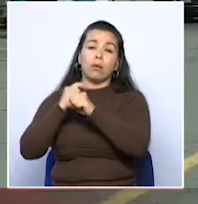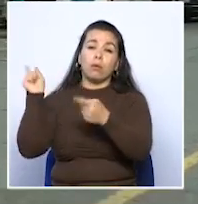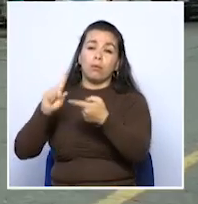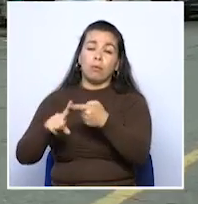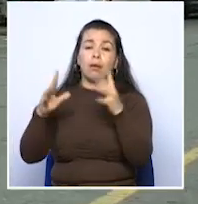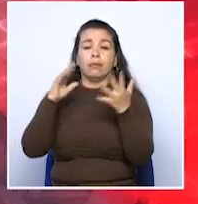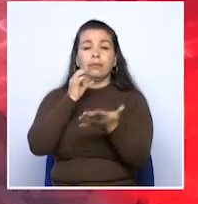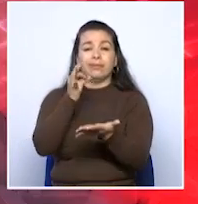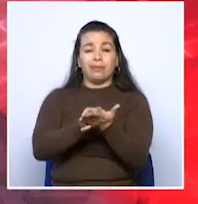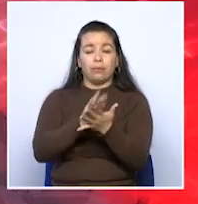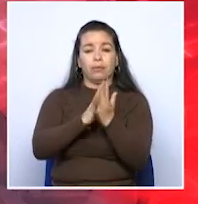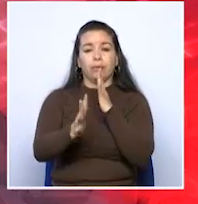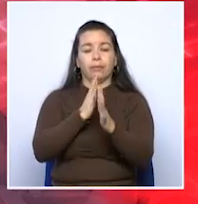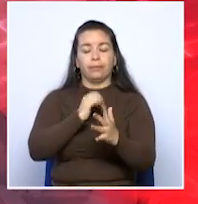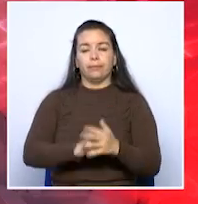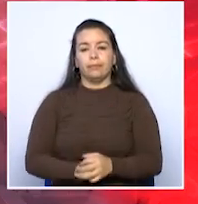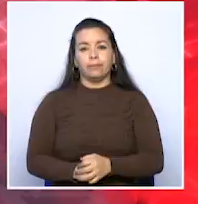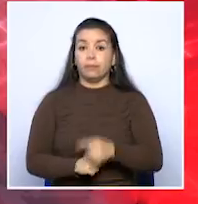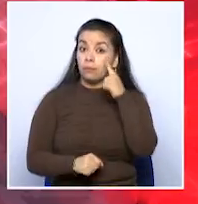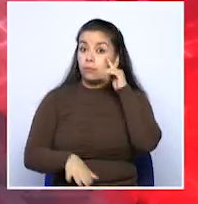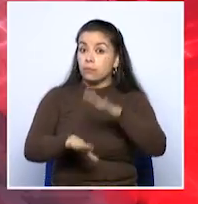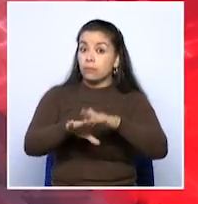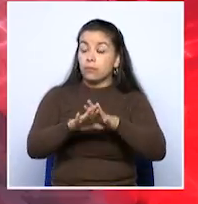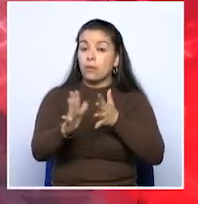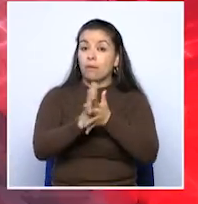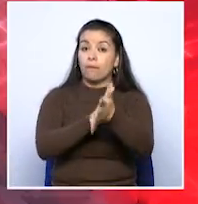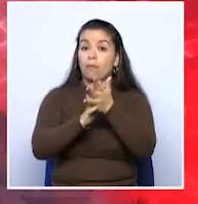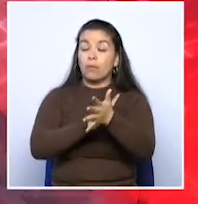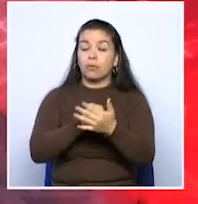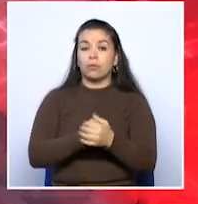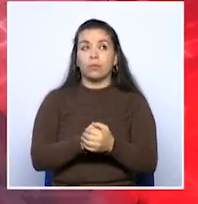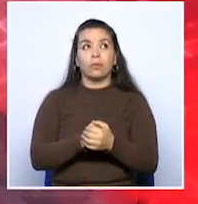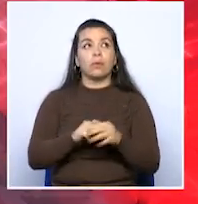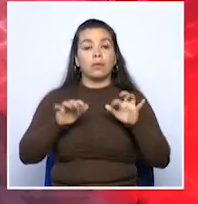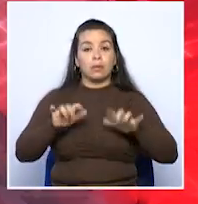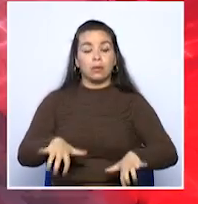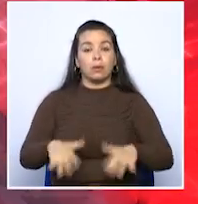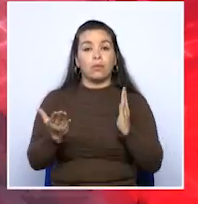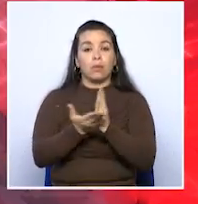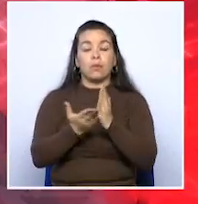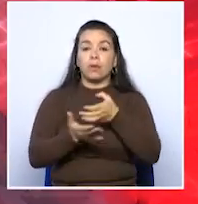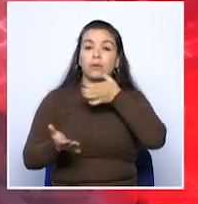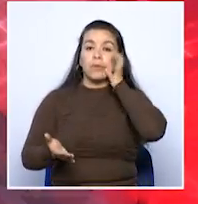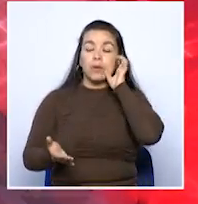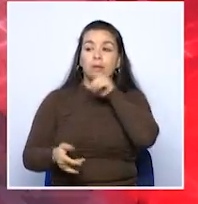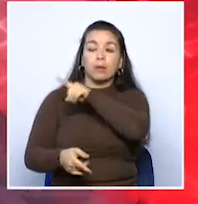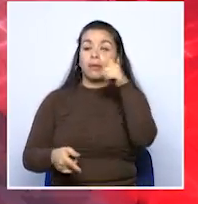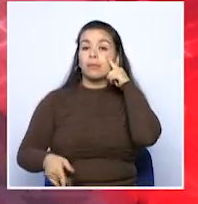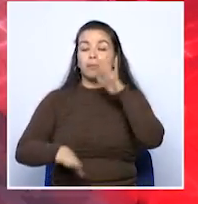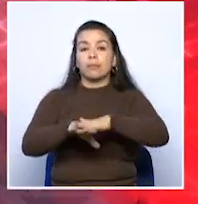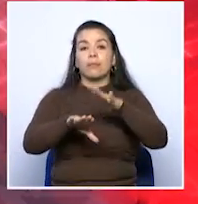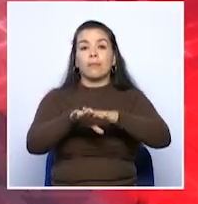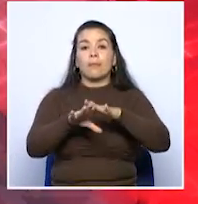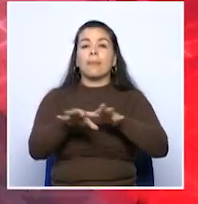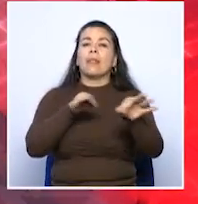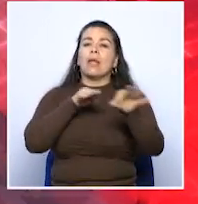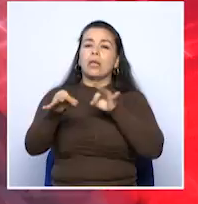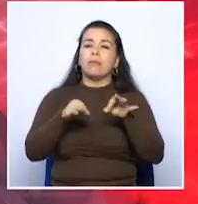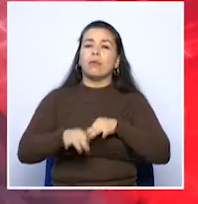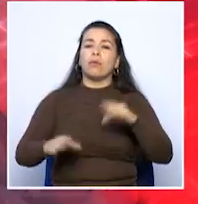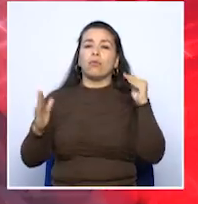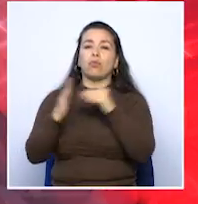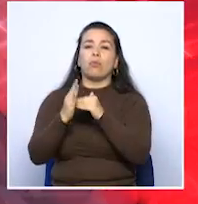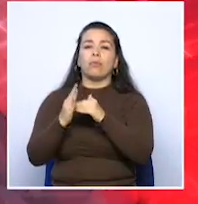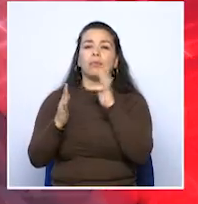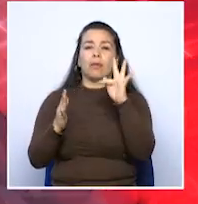centro de la ciudad. Mucha atención, esto es información de última hora. El secretario de Educación de Caldas, Fabio Hernando Arias, explicó que mediante una tutela